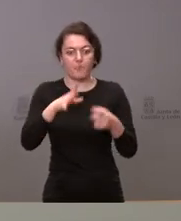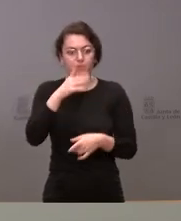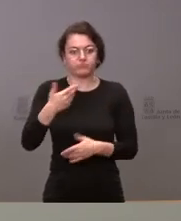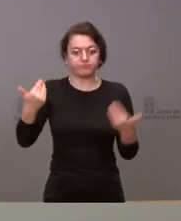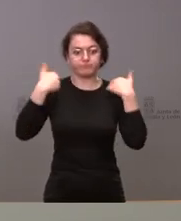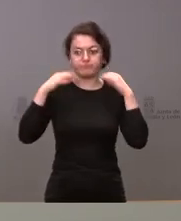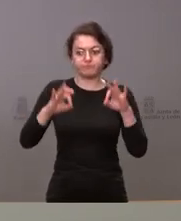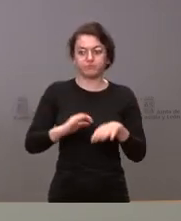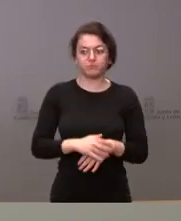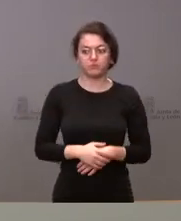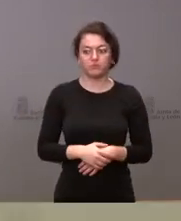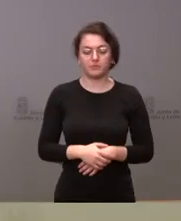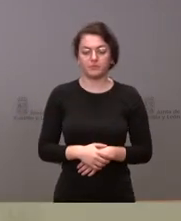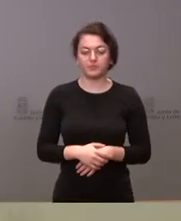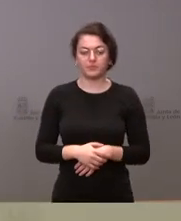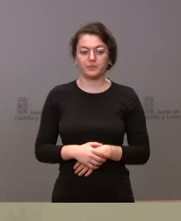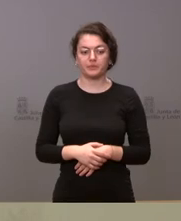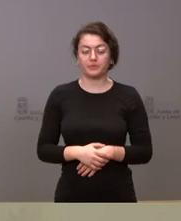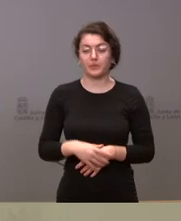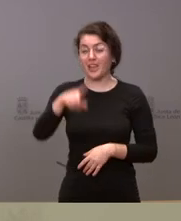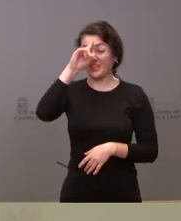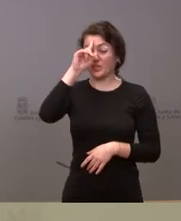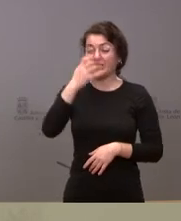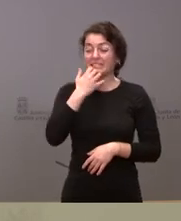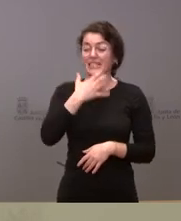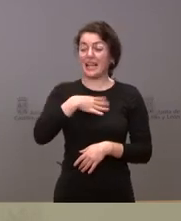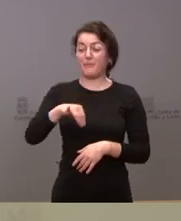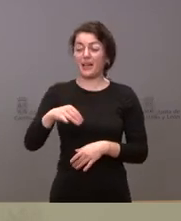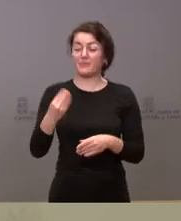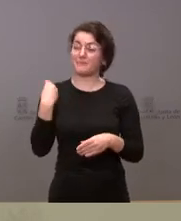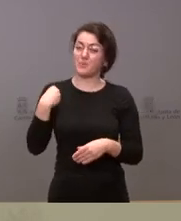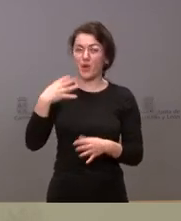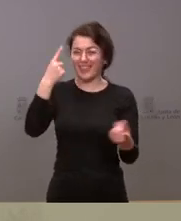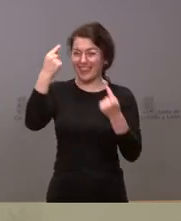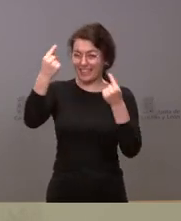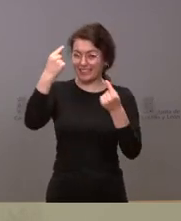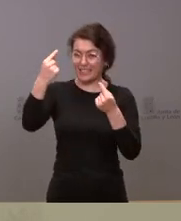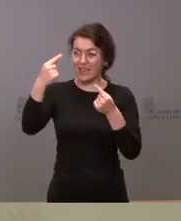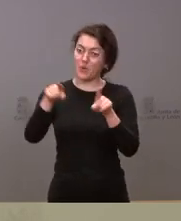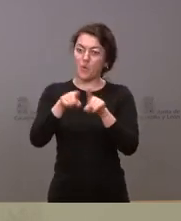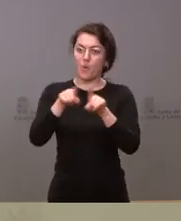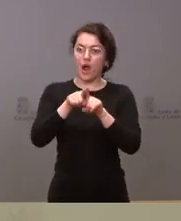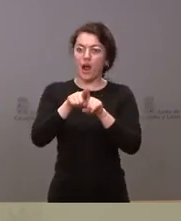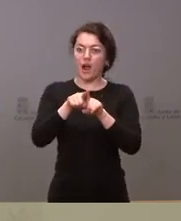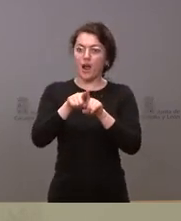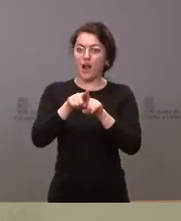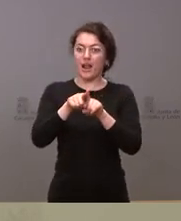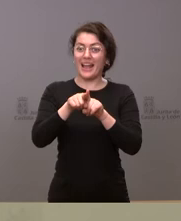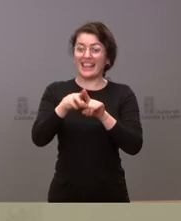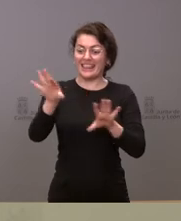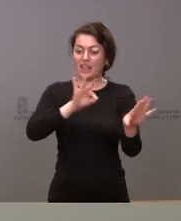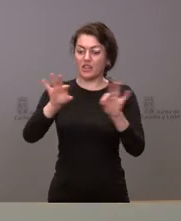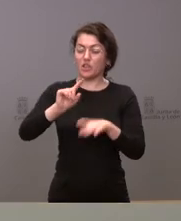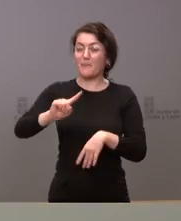completa nuestro trabajo Sí no sé si nos podría adelantar o detallar cuáles serían esas primeras decisiones en el ámbito de los servicios públicos